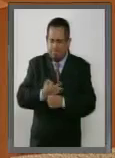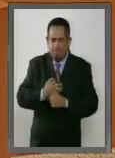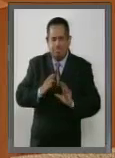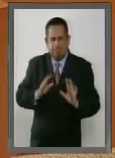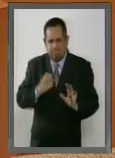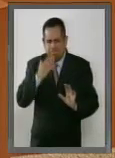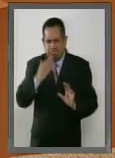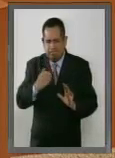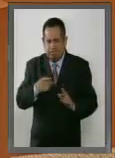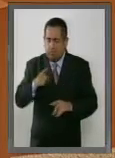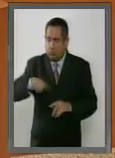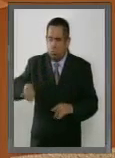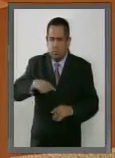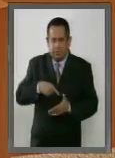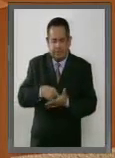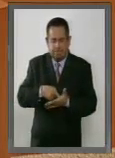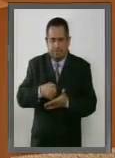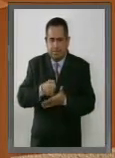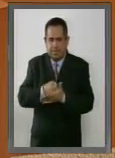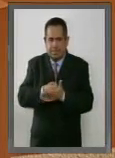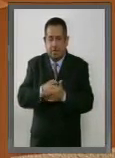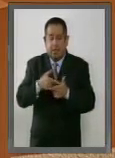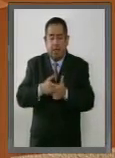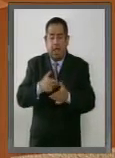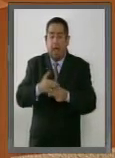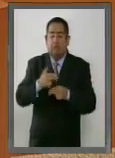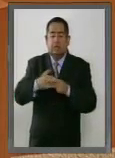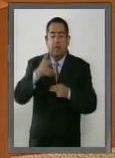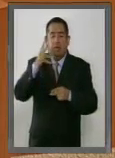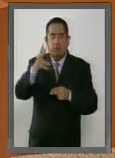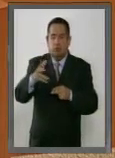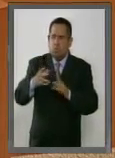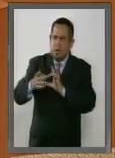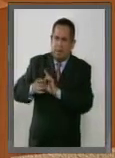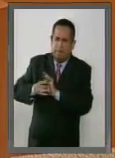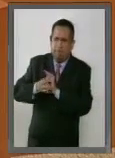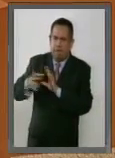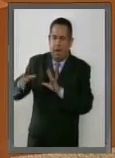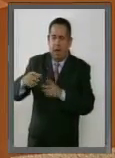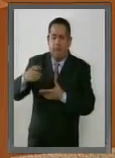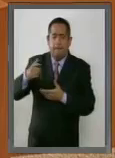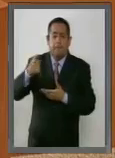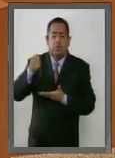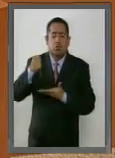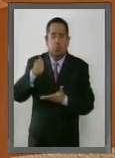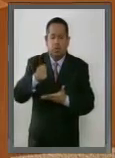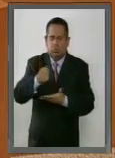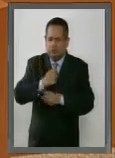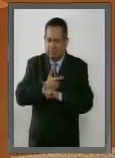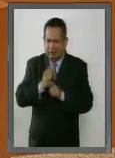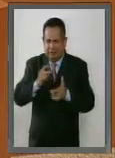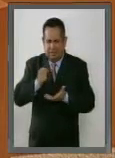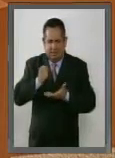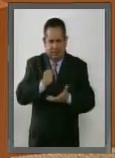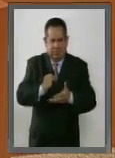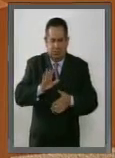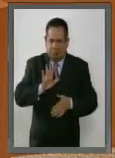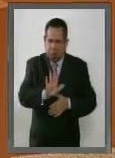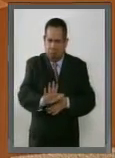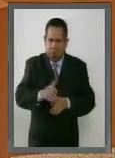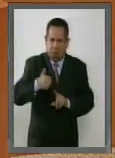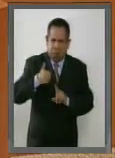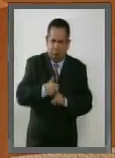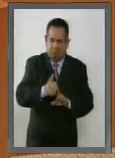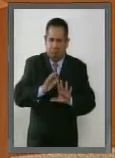a quitar el dedo del renglón hasta que la descentralización presupuestal y financiera sea una